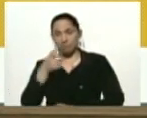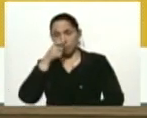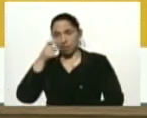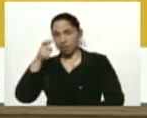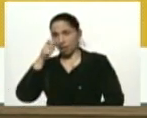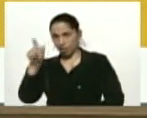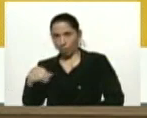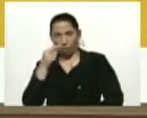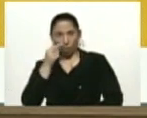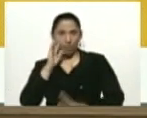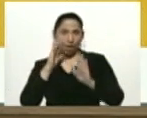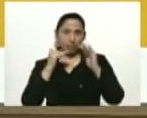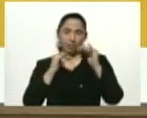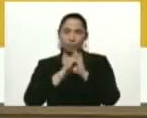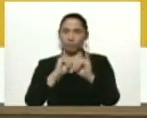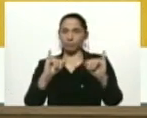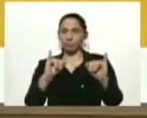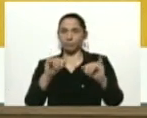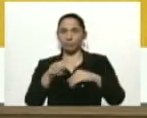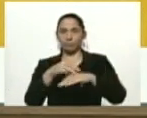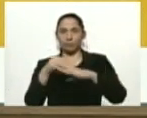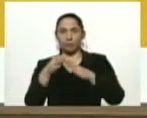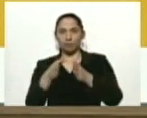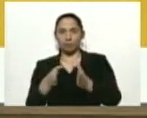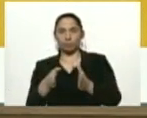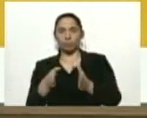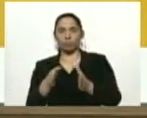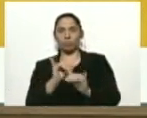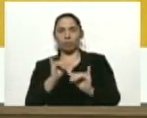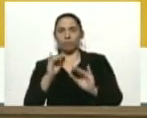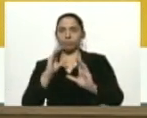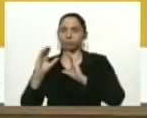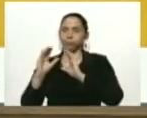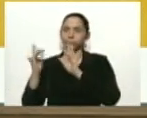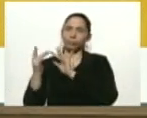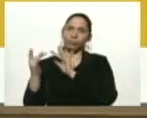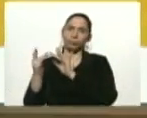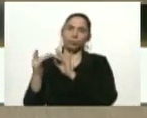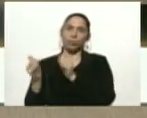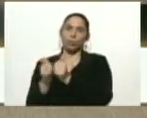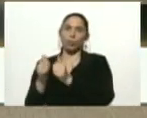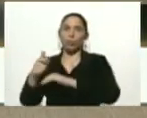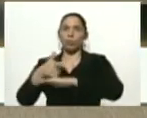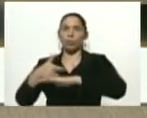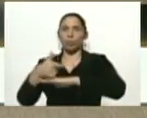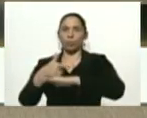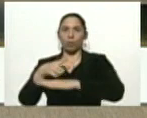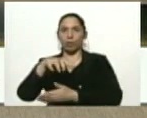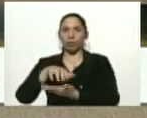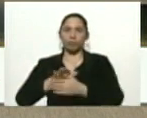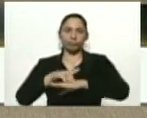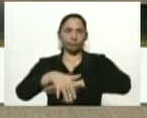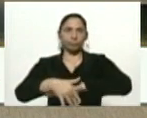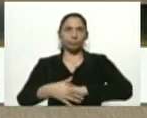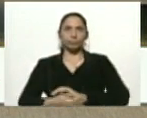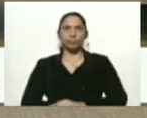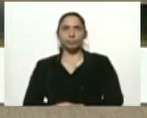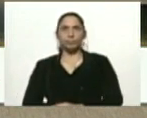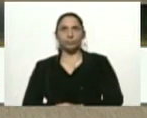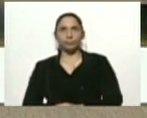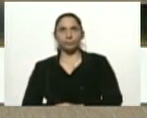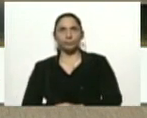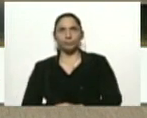Atención, ya el ministro ha estado en comunicación con la gobernadora del estado del Tamacuro.